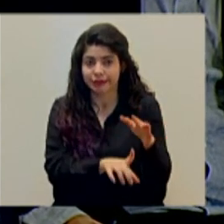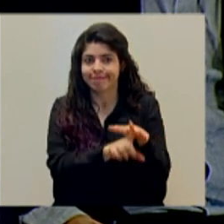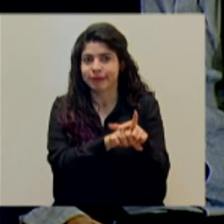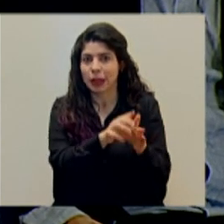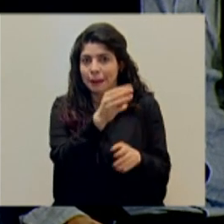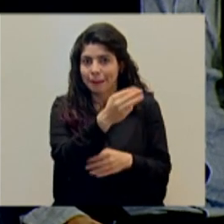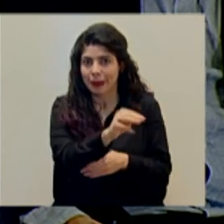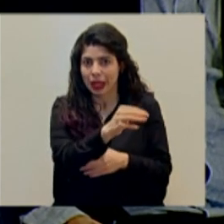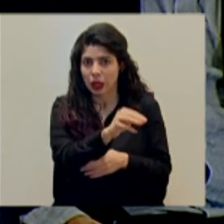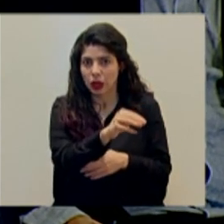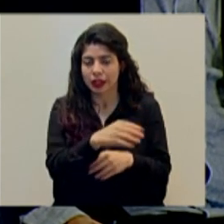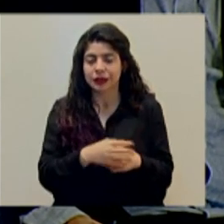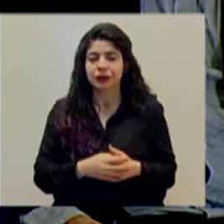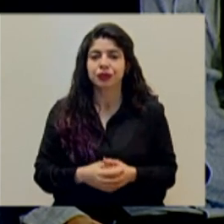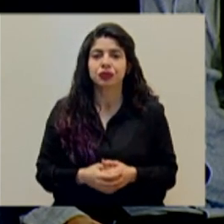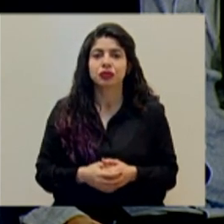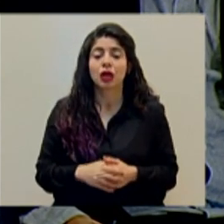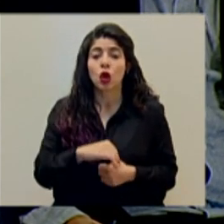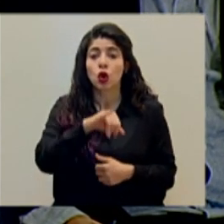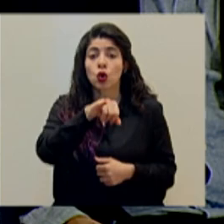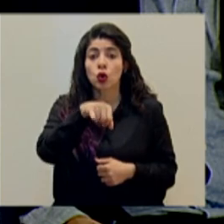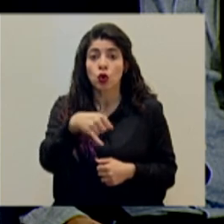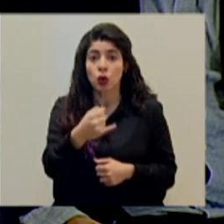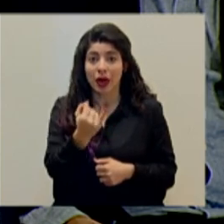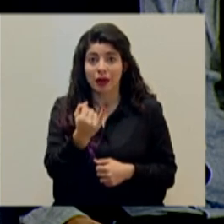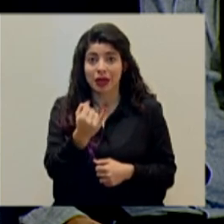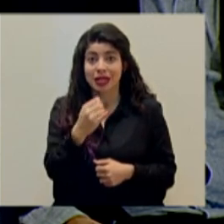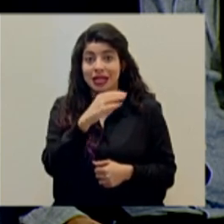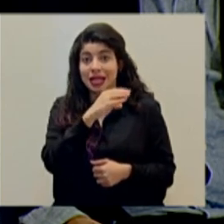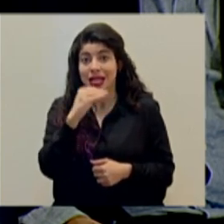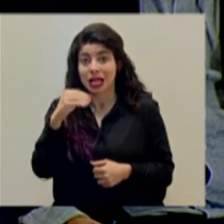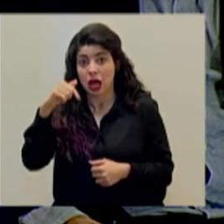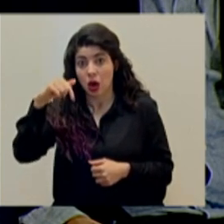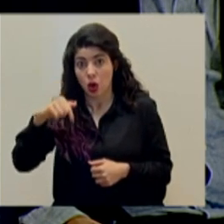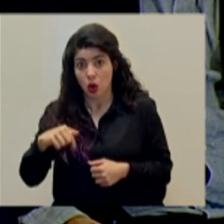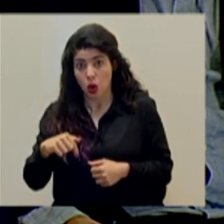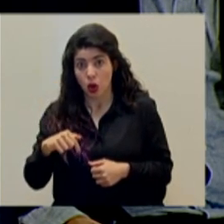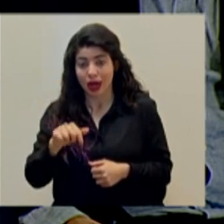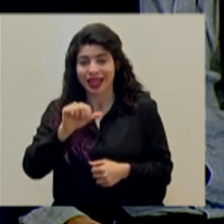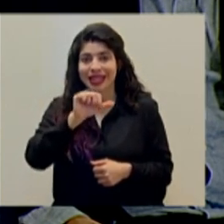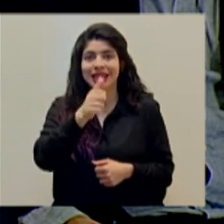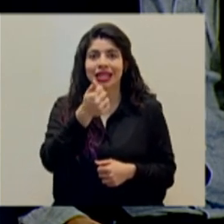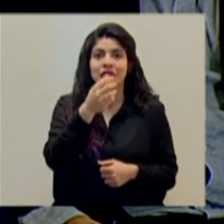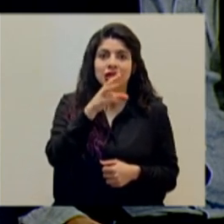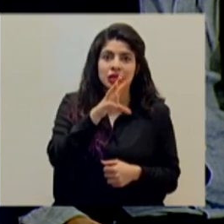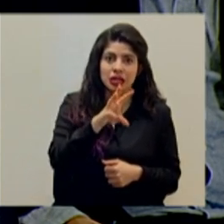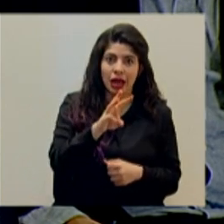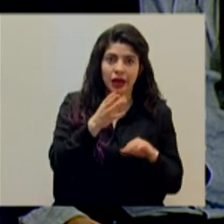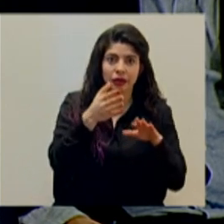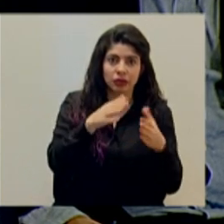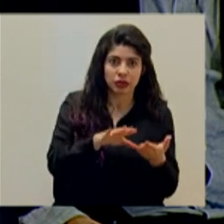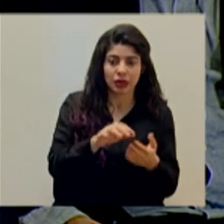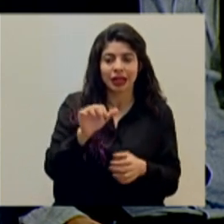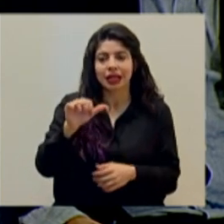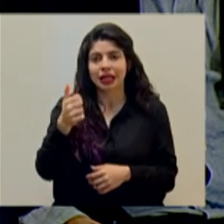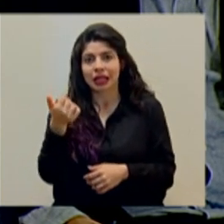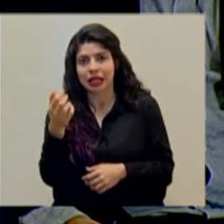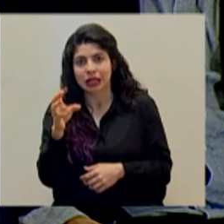miércoles. Tenemos que el jueves y hoy se han registrado 16 fallecimientos cada